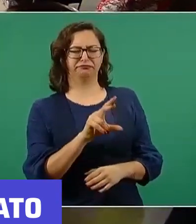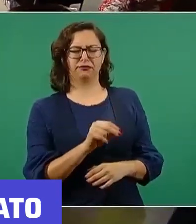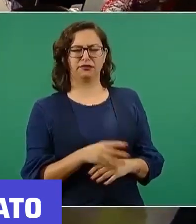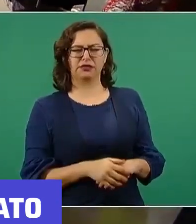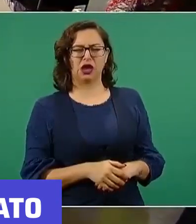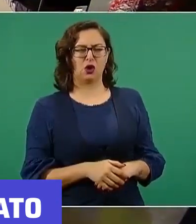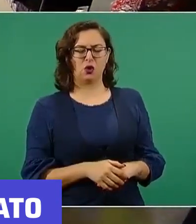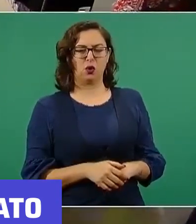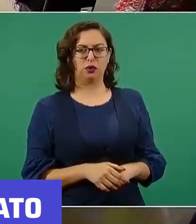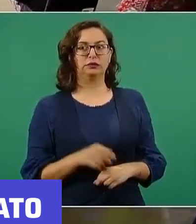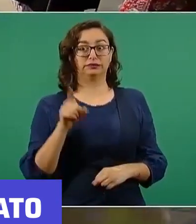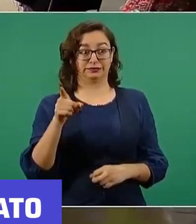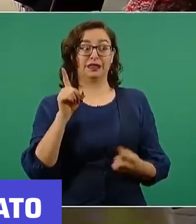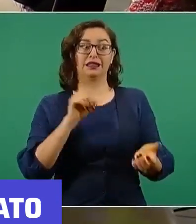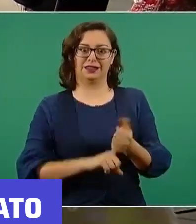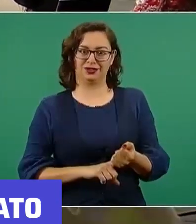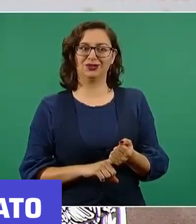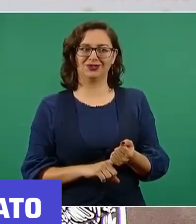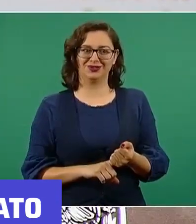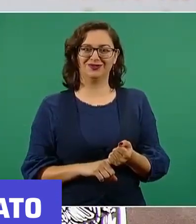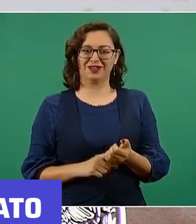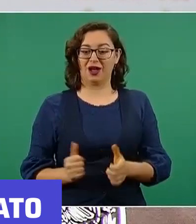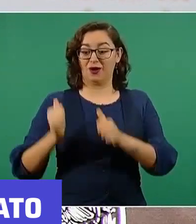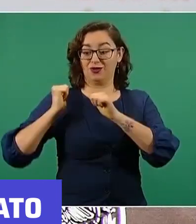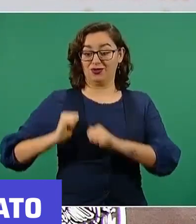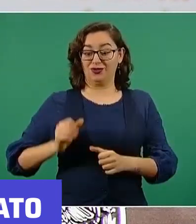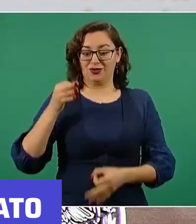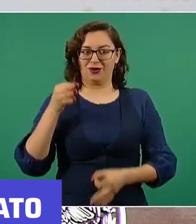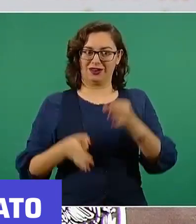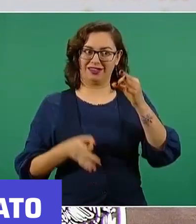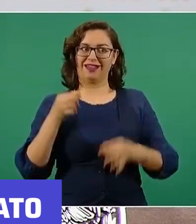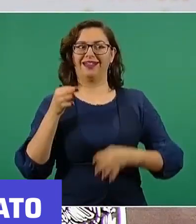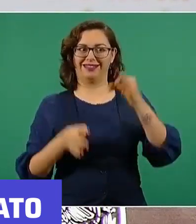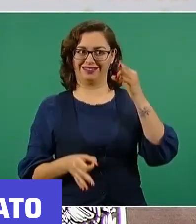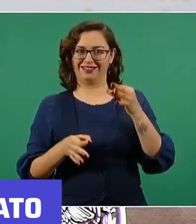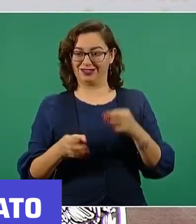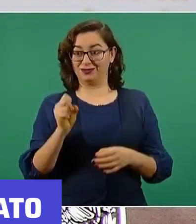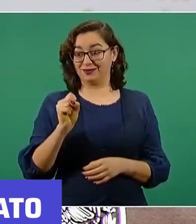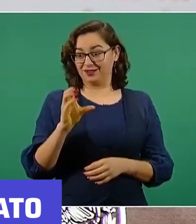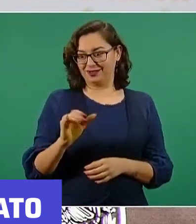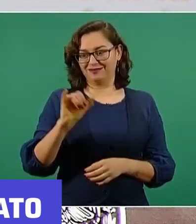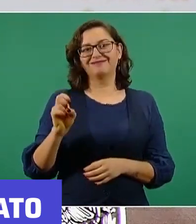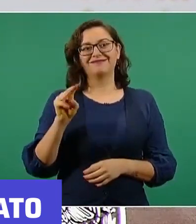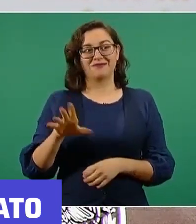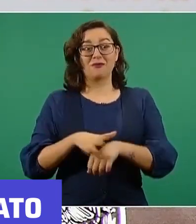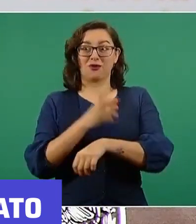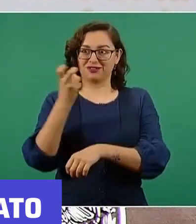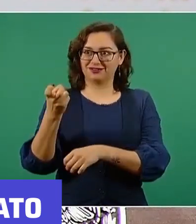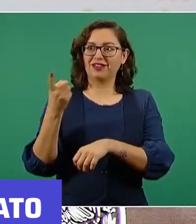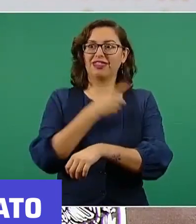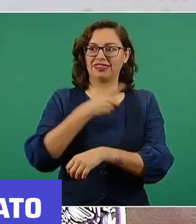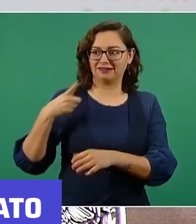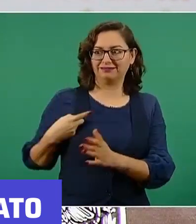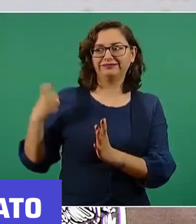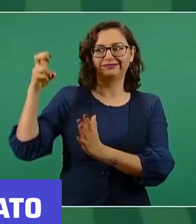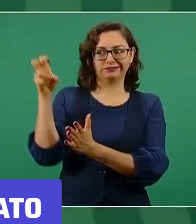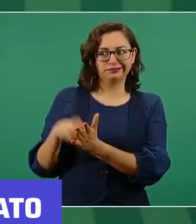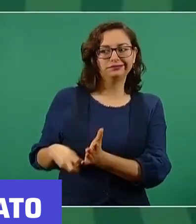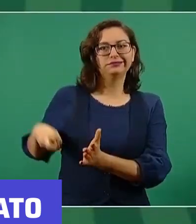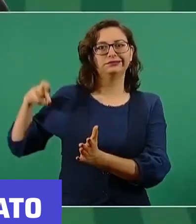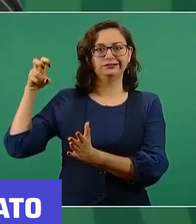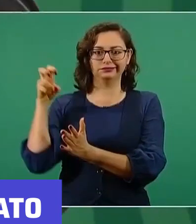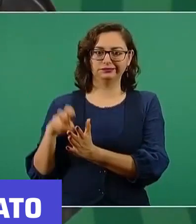en el Poder Judicial y no vamos a dejar de llevar a cabo